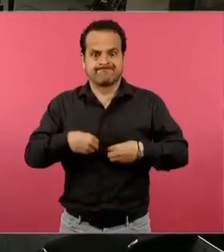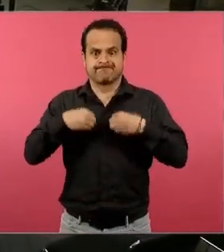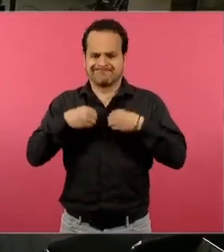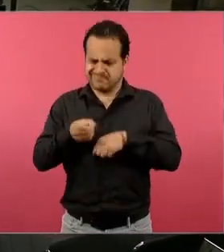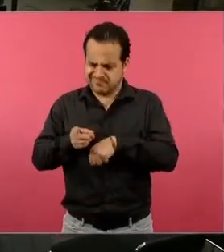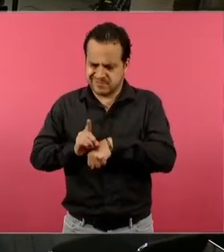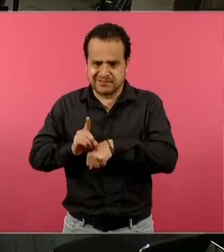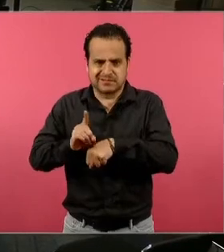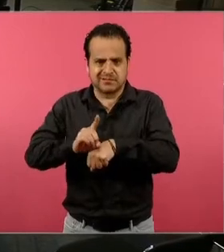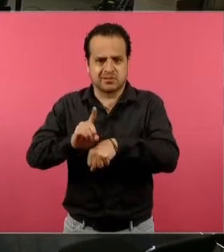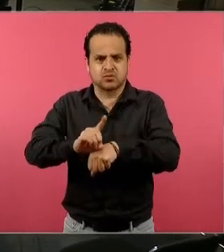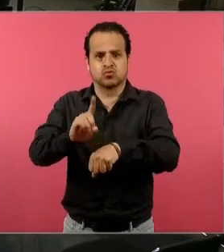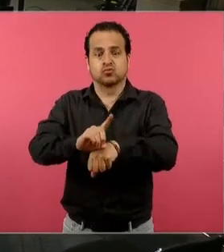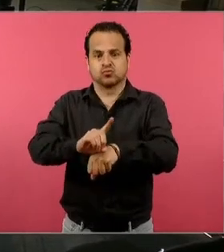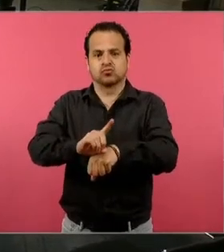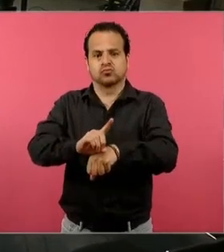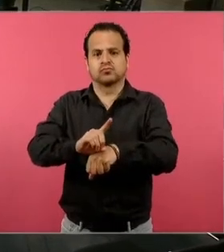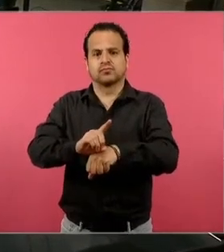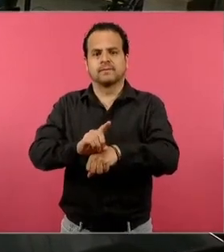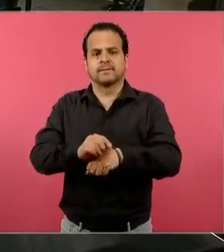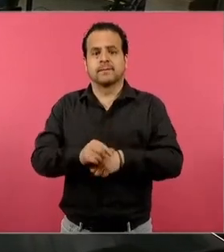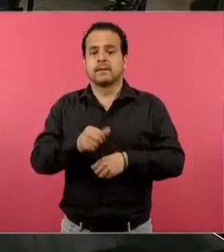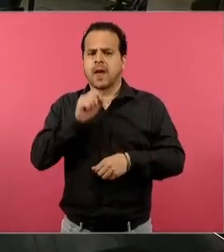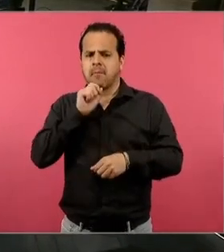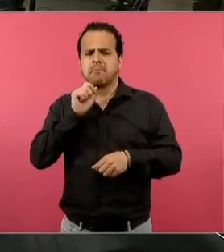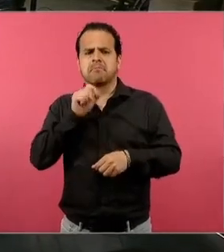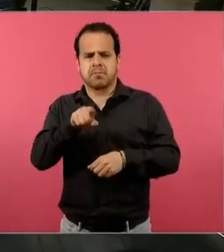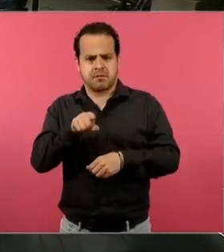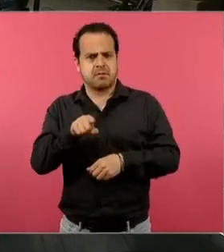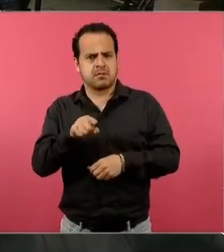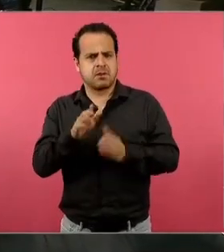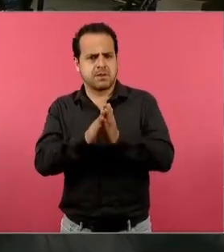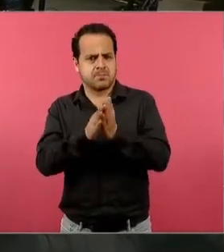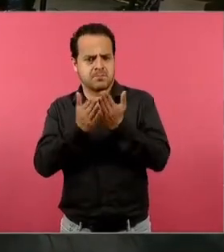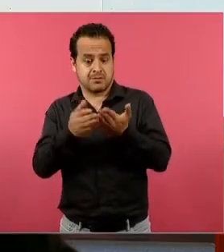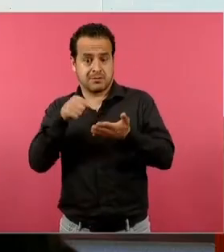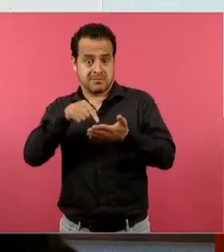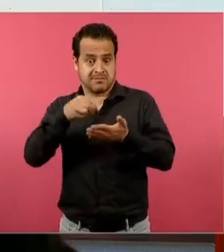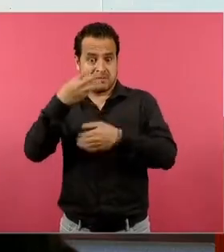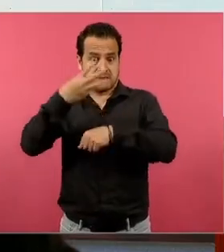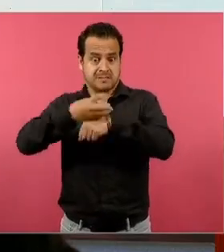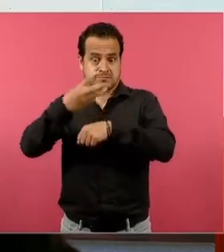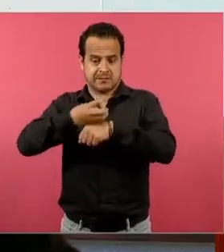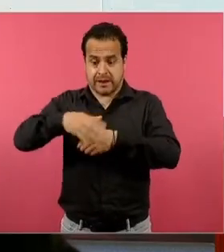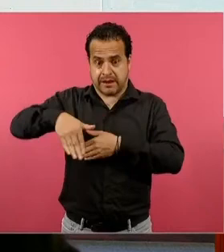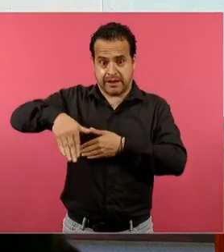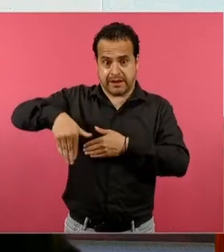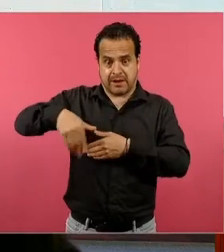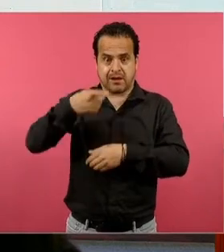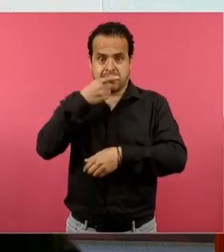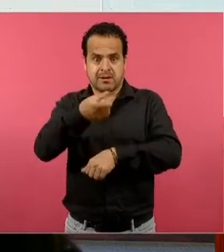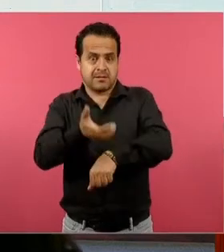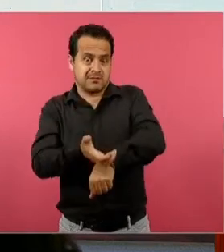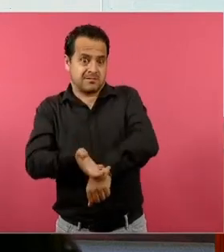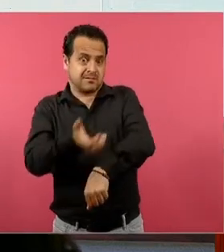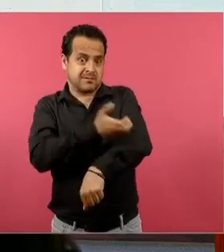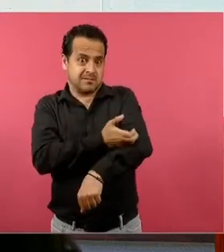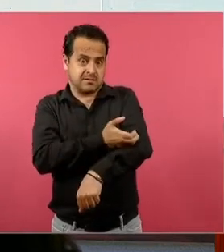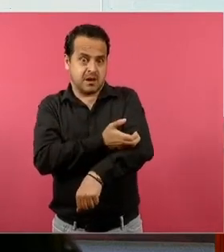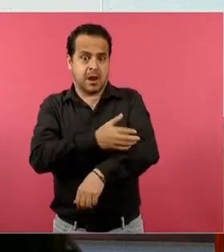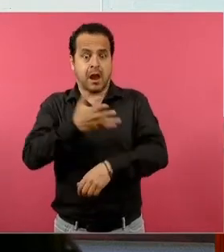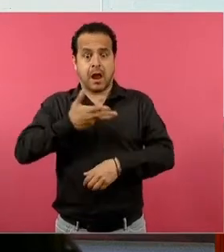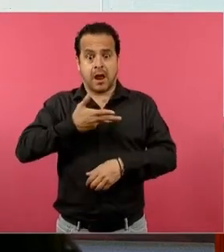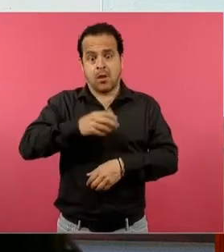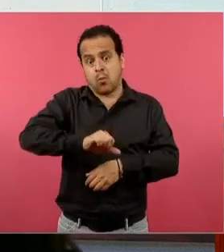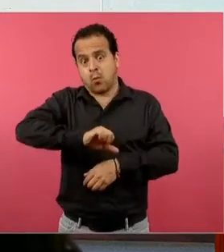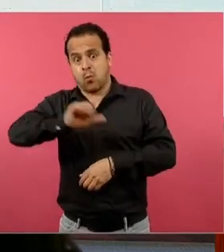También aquí, como los libros de tercero, aprovechando lo que mencionó nuestro compañero hace un momento, tenemos los apoyos de nuestros saberes, que serán una herramienta